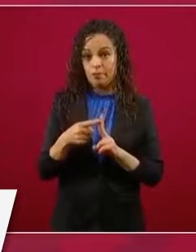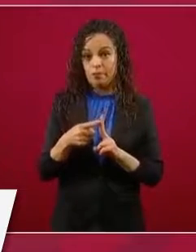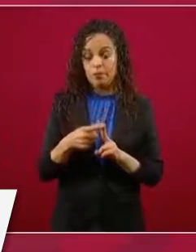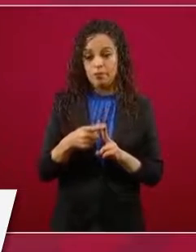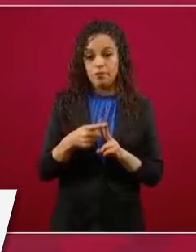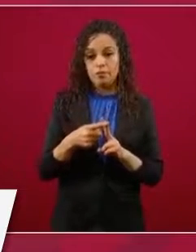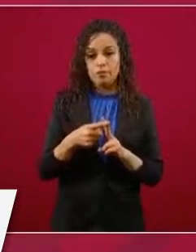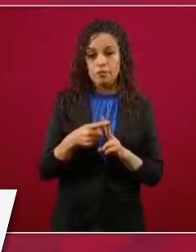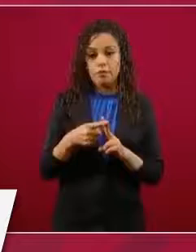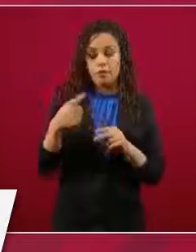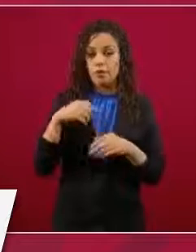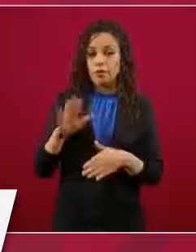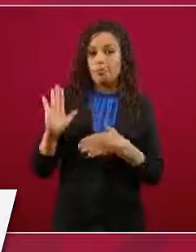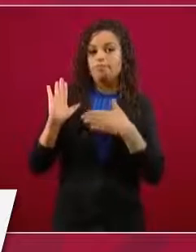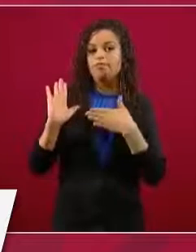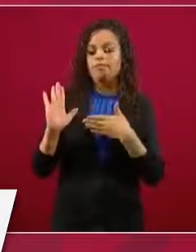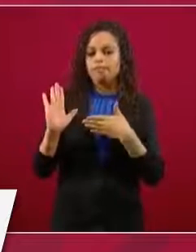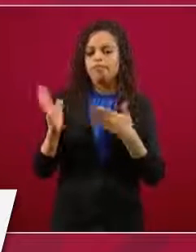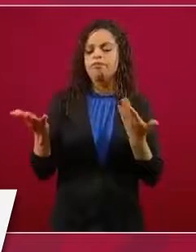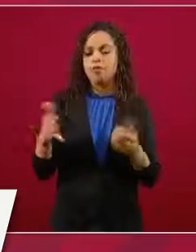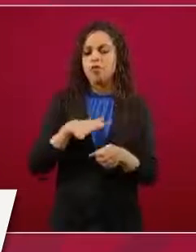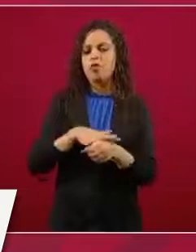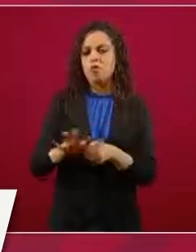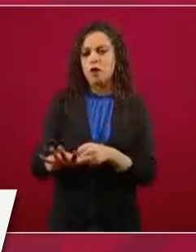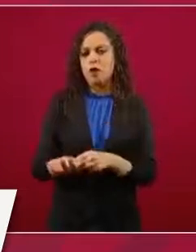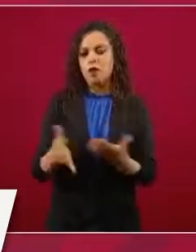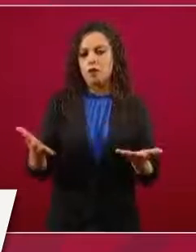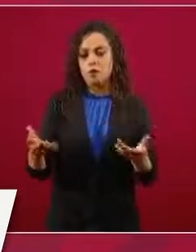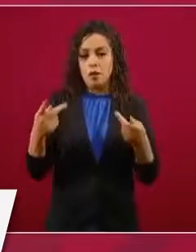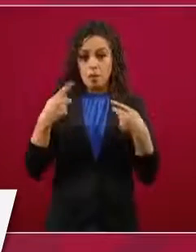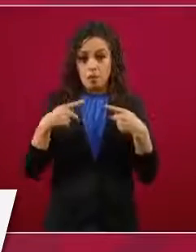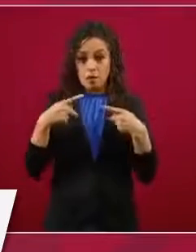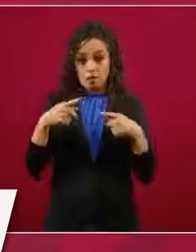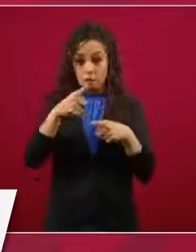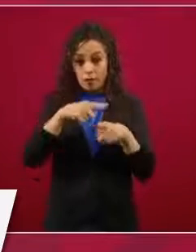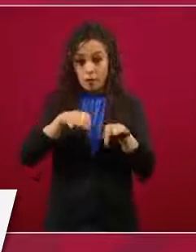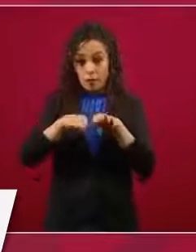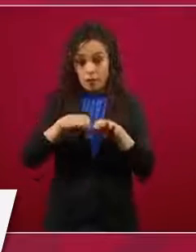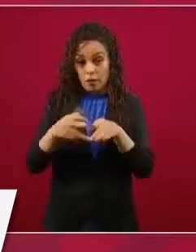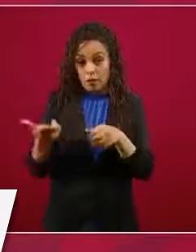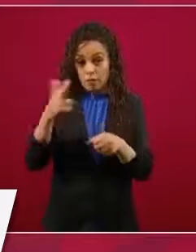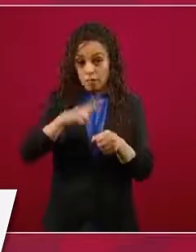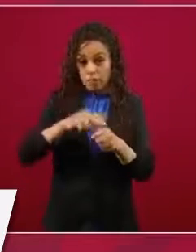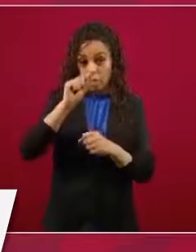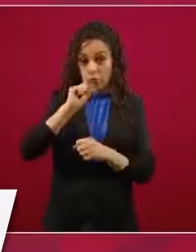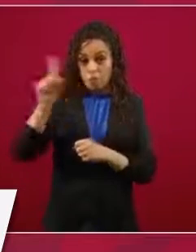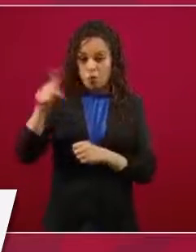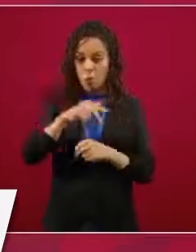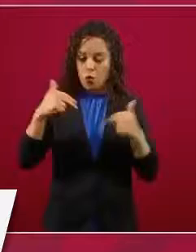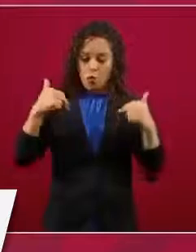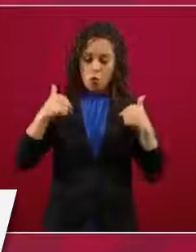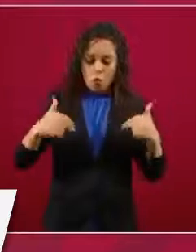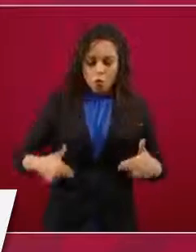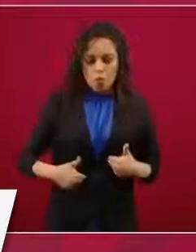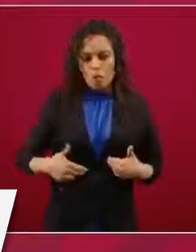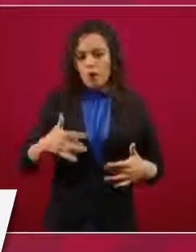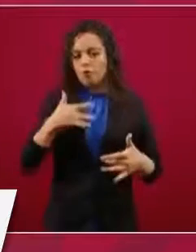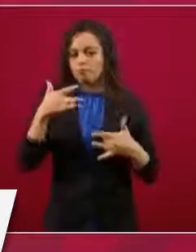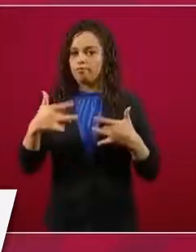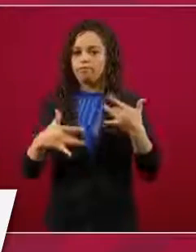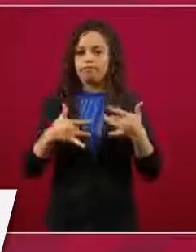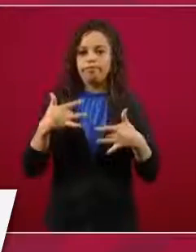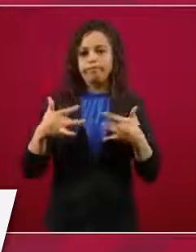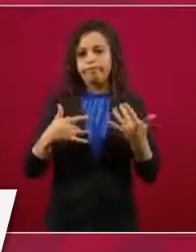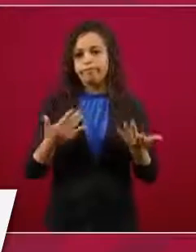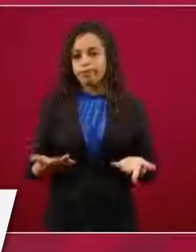la vocación humanista que tiene el personal de salud, los profesionales de la salud, todos aquellos que